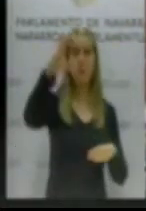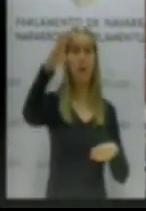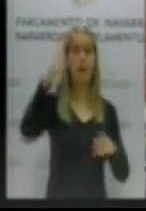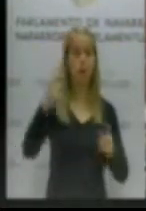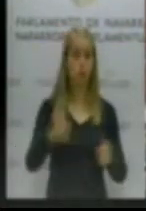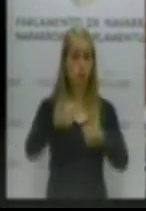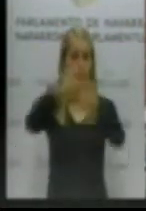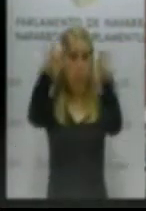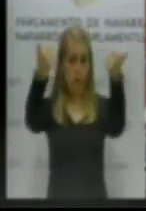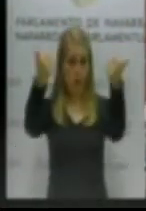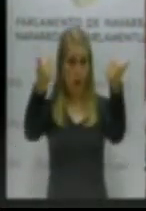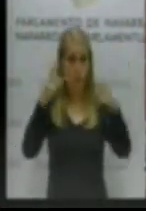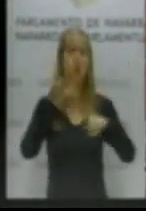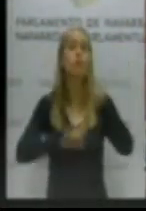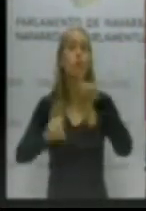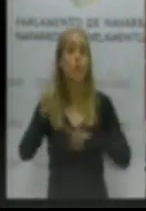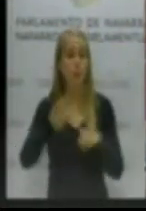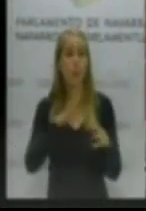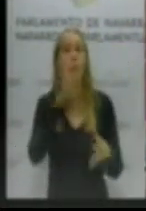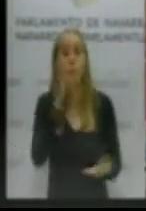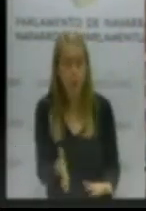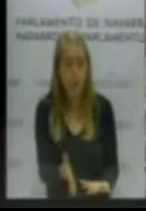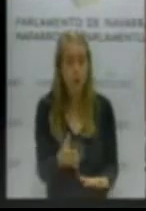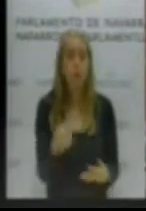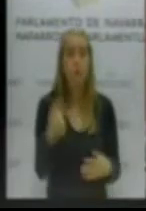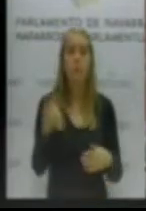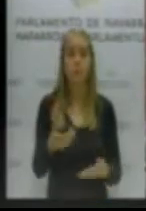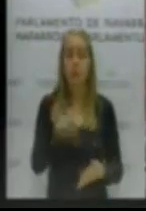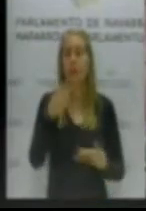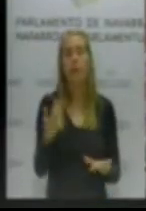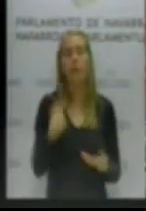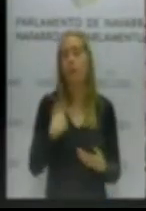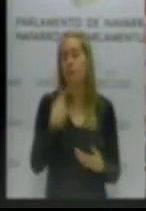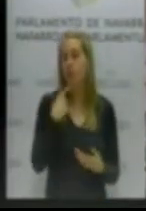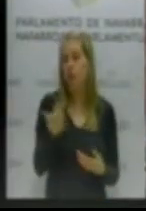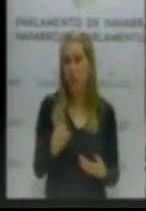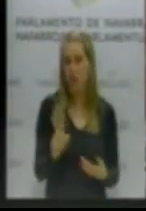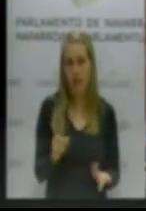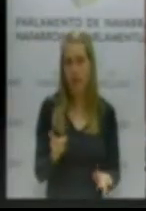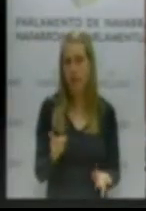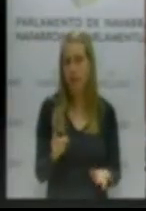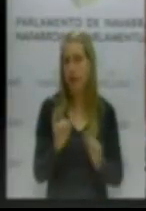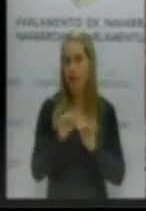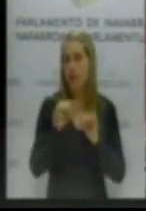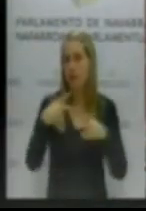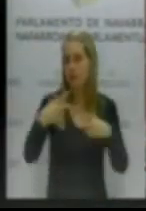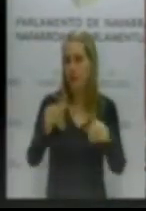problema que tiene el SMI para este gobierno. Así que dejen de decir, bueno,